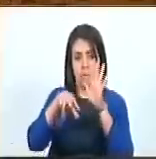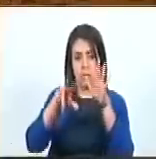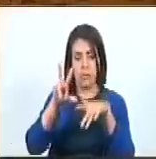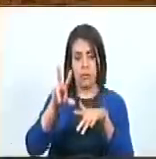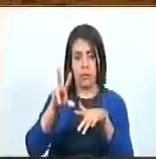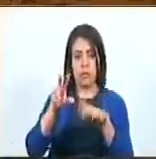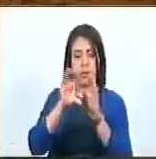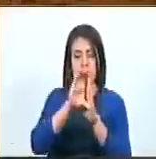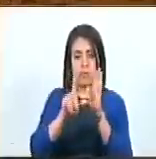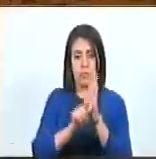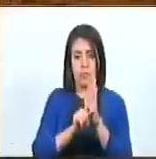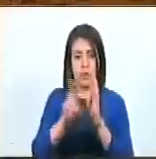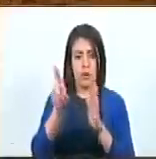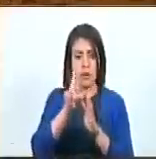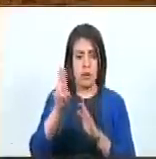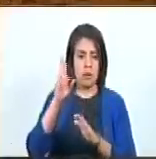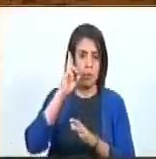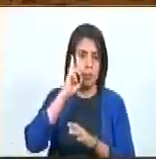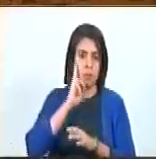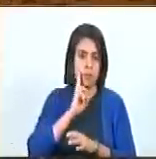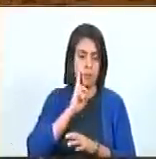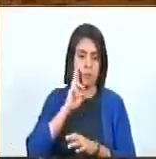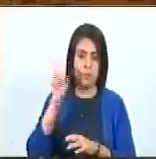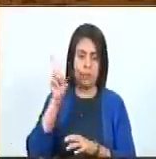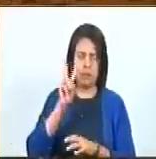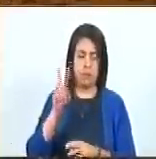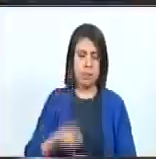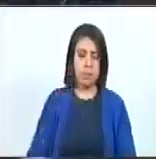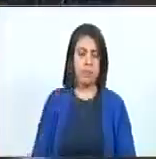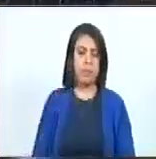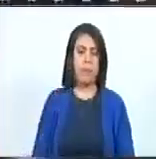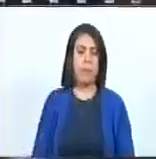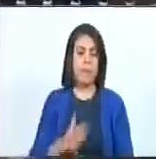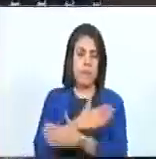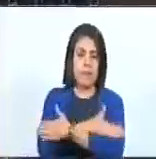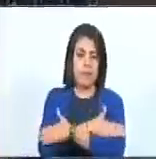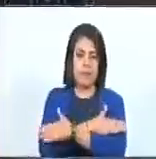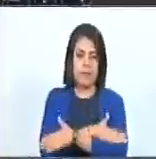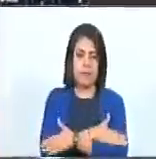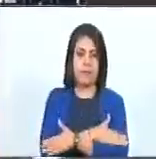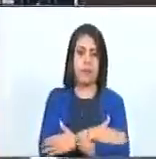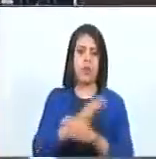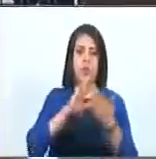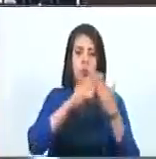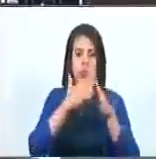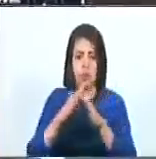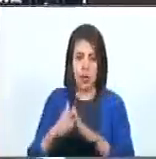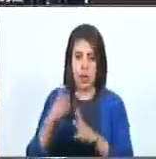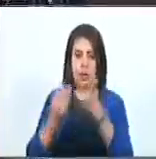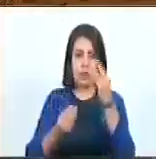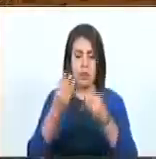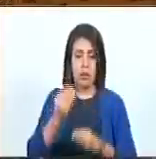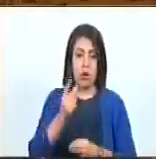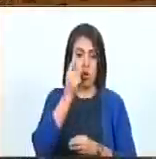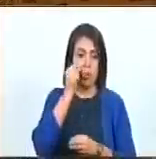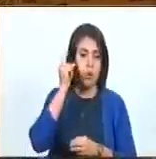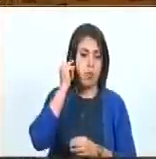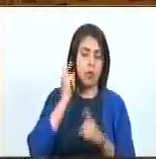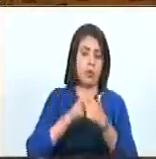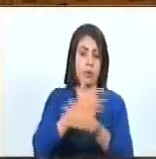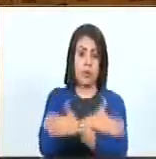de la Constitución de la República Bolivariana de Venezuela. Felicitaciones comuneras, felicitaciones comuneros,